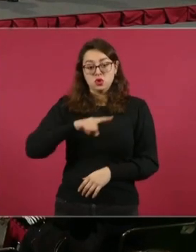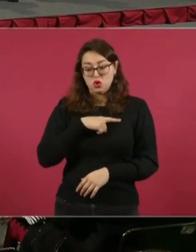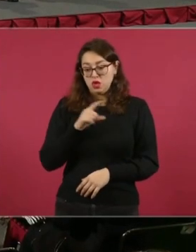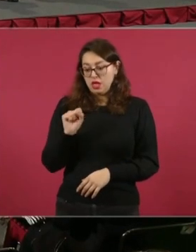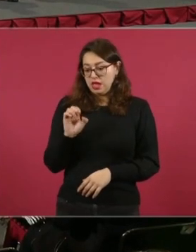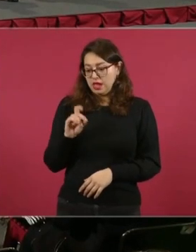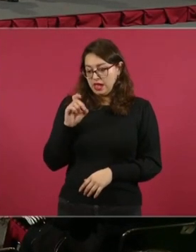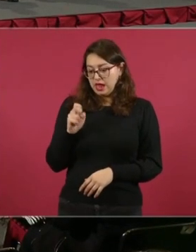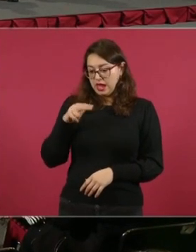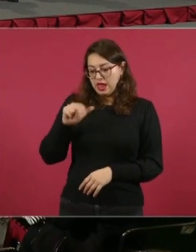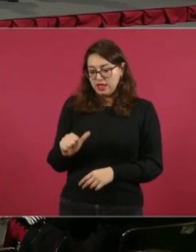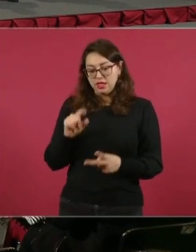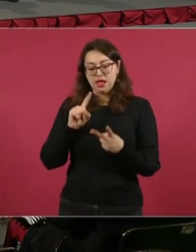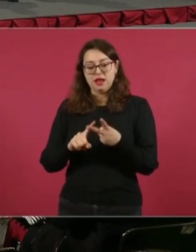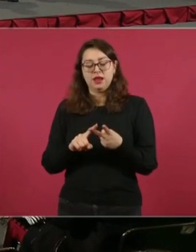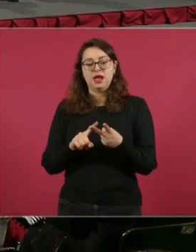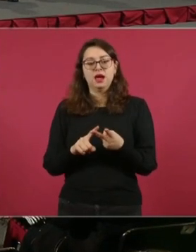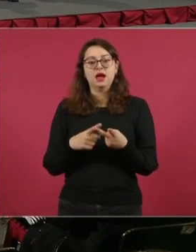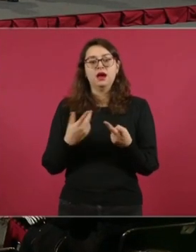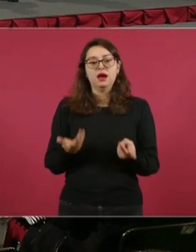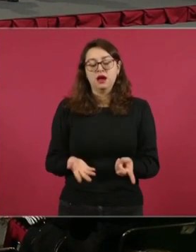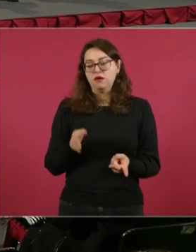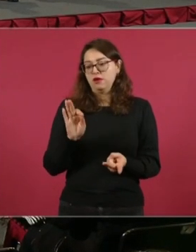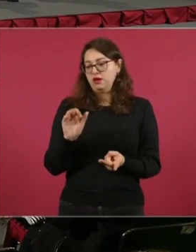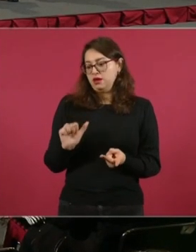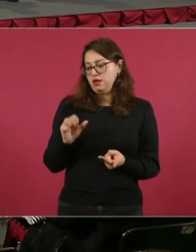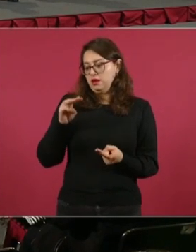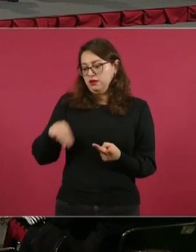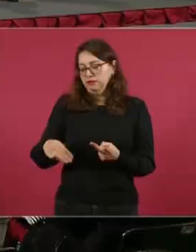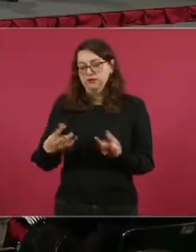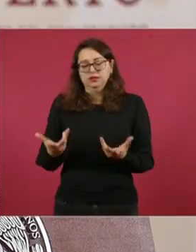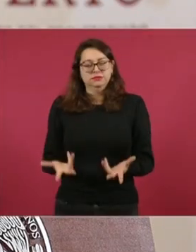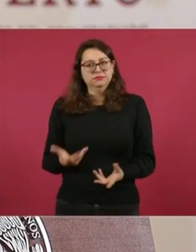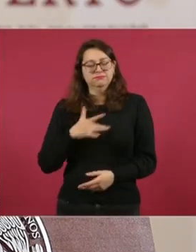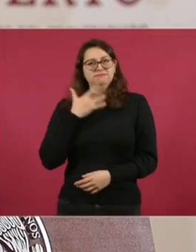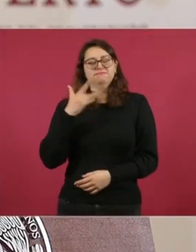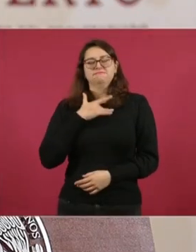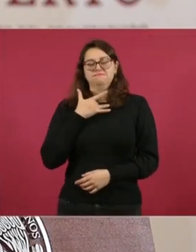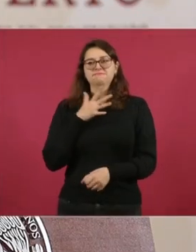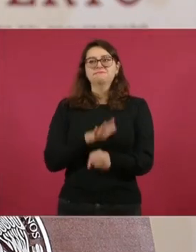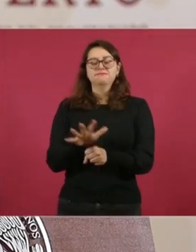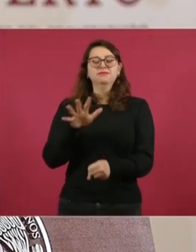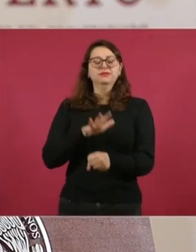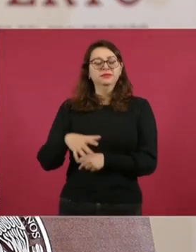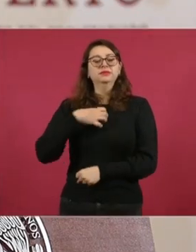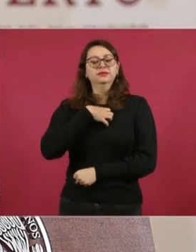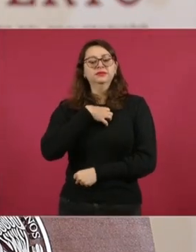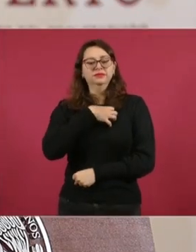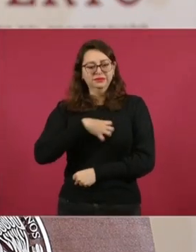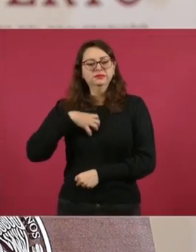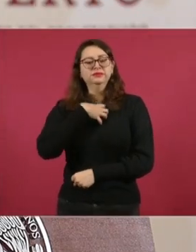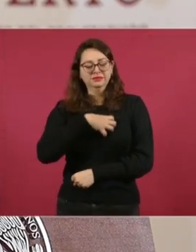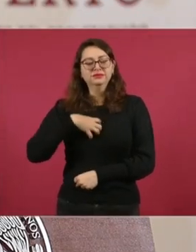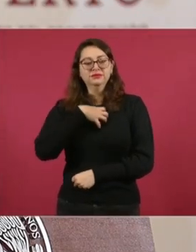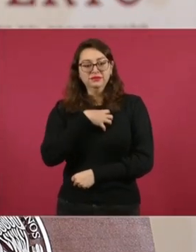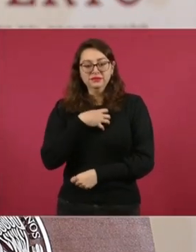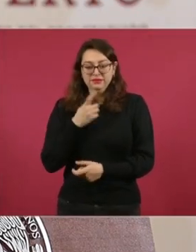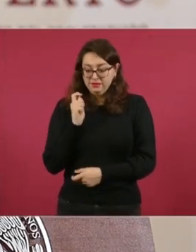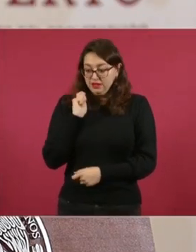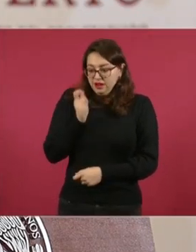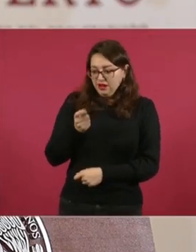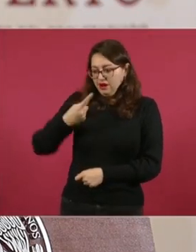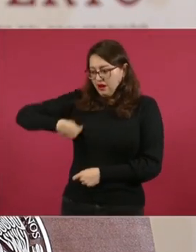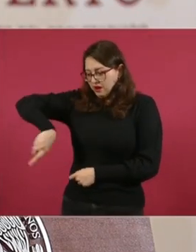Nacional, para el Ejército, para la Fuerza Aérea mexicana, pues ha sido muy satisfactorio porque es emplear todas las